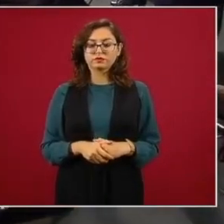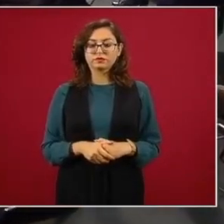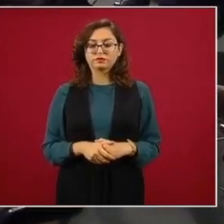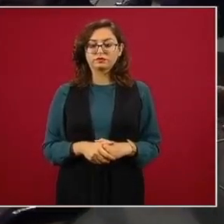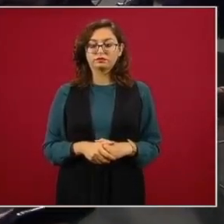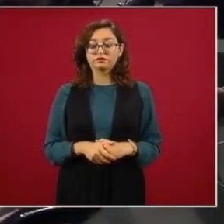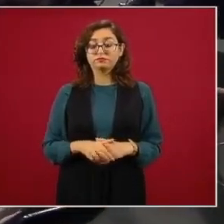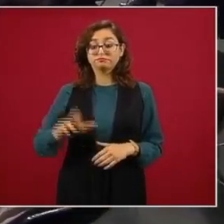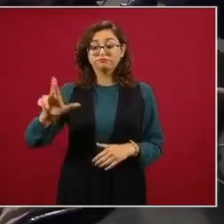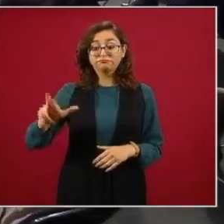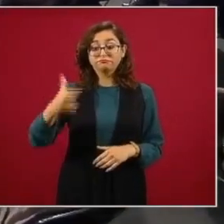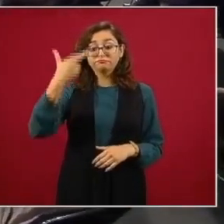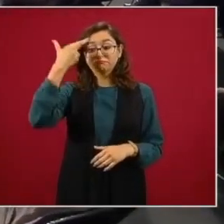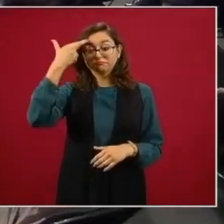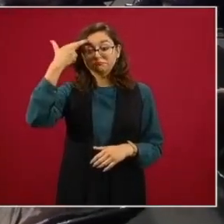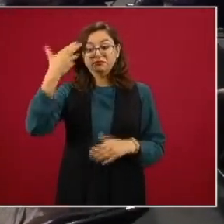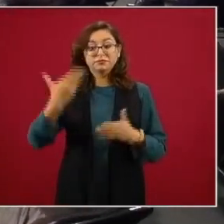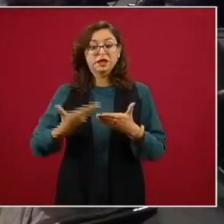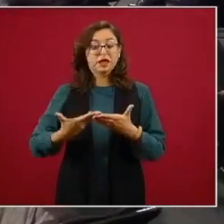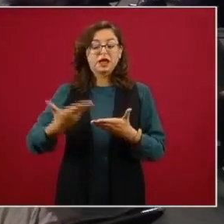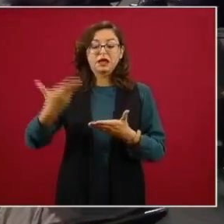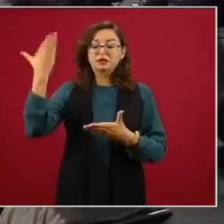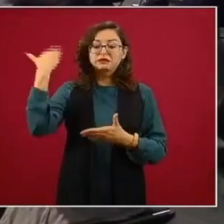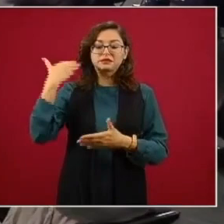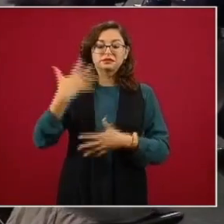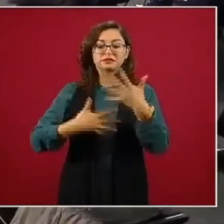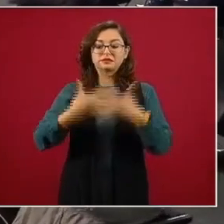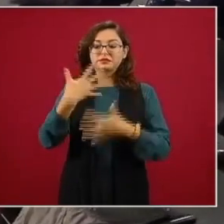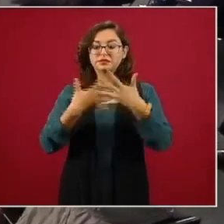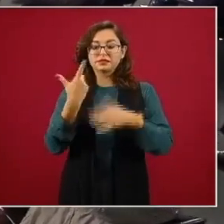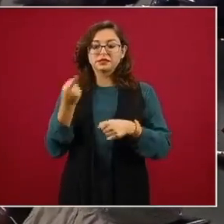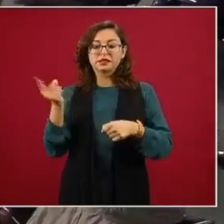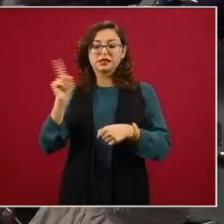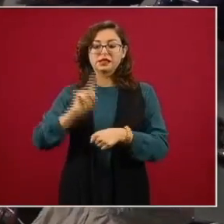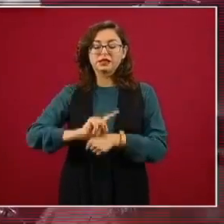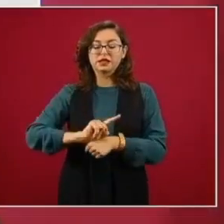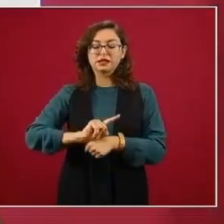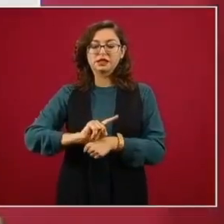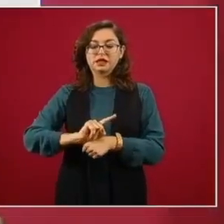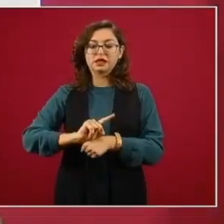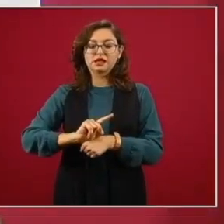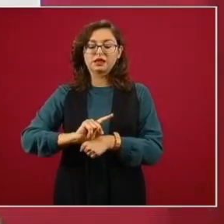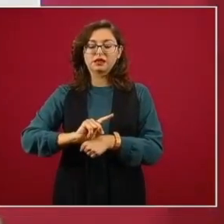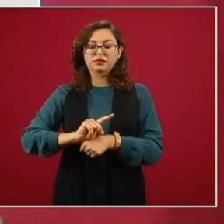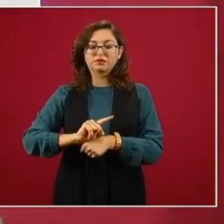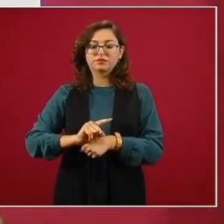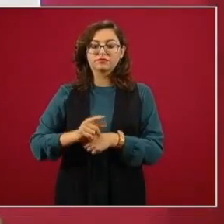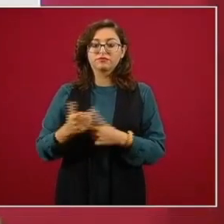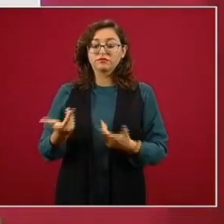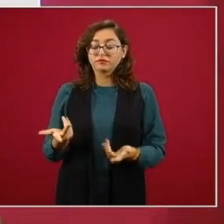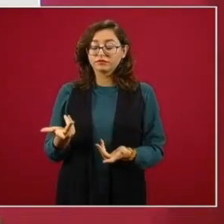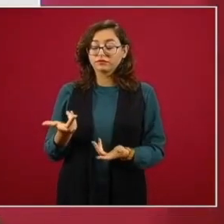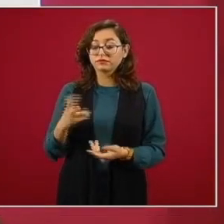hace 15 días alrededor del 80